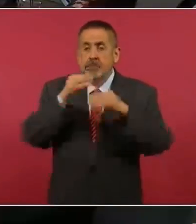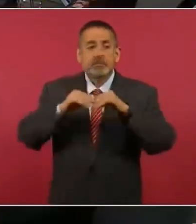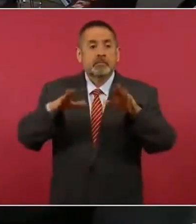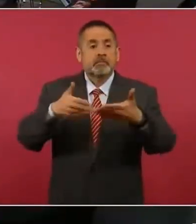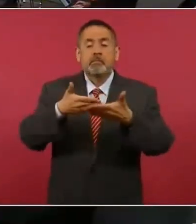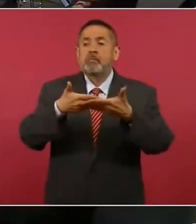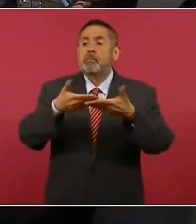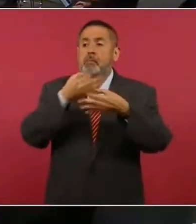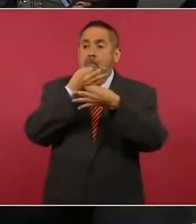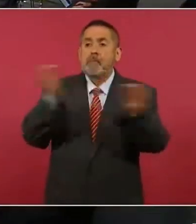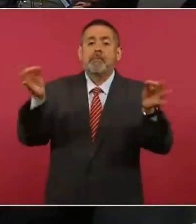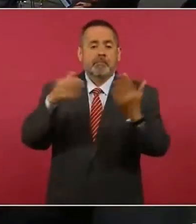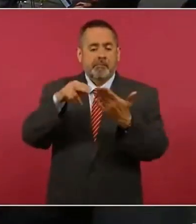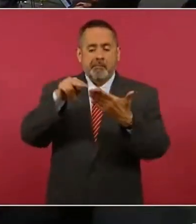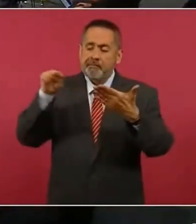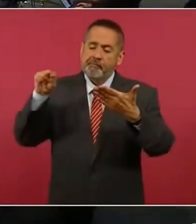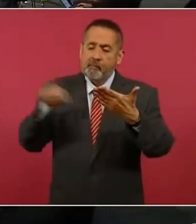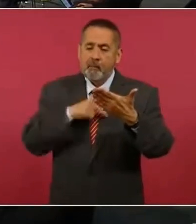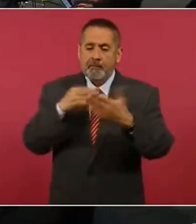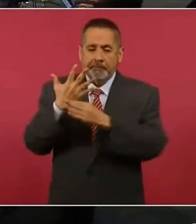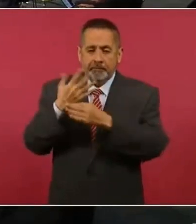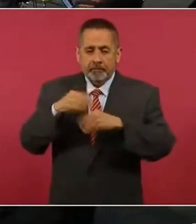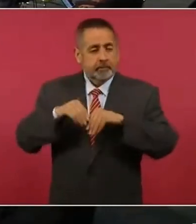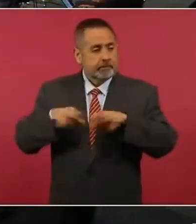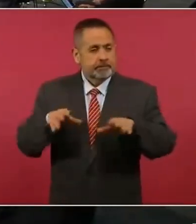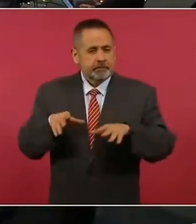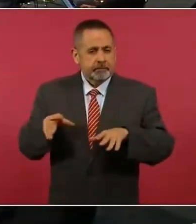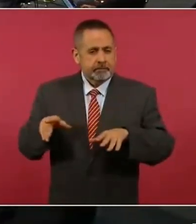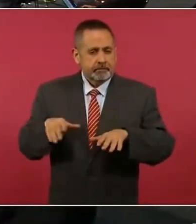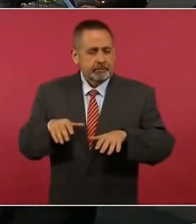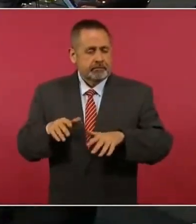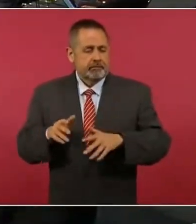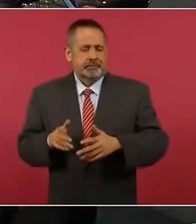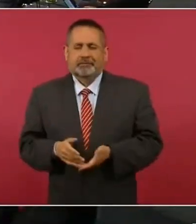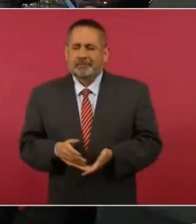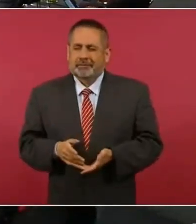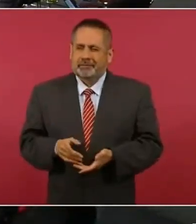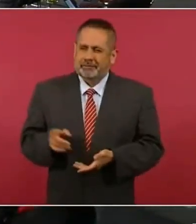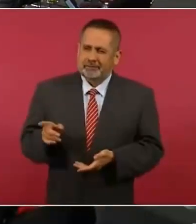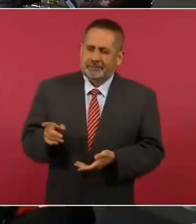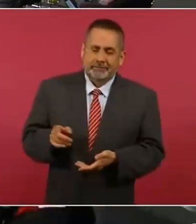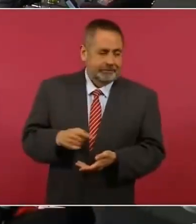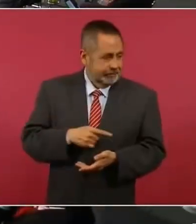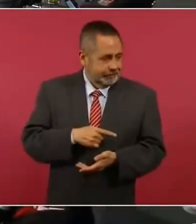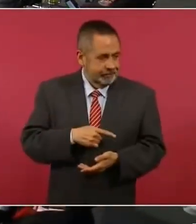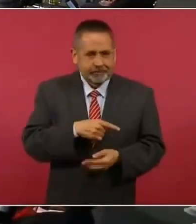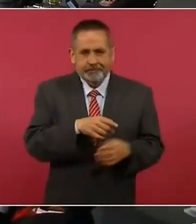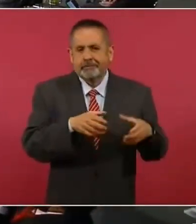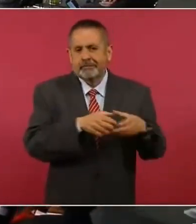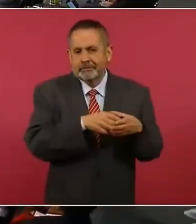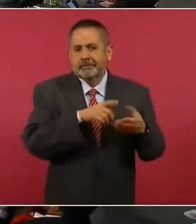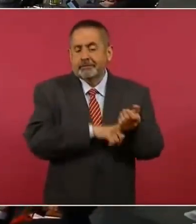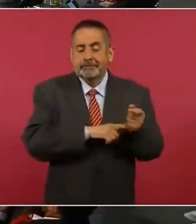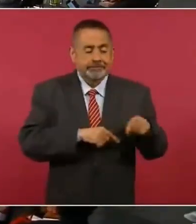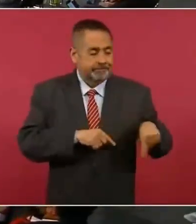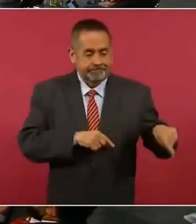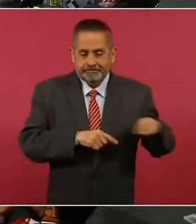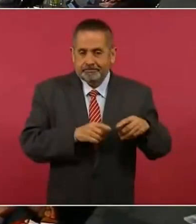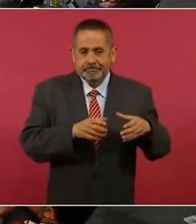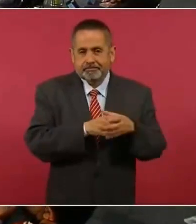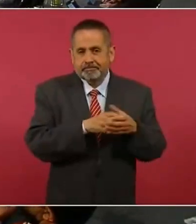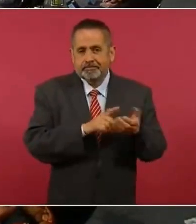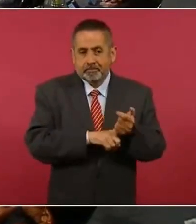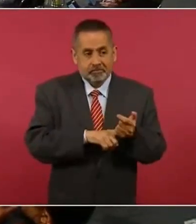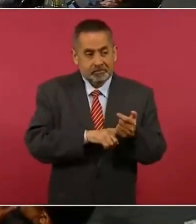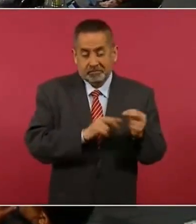pues se trata de un asunto de